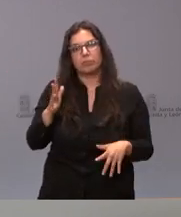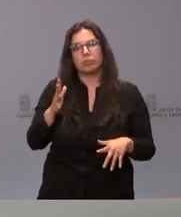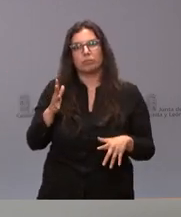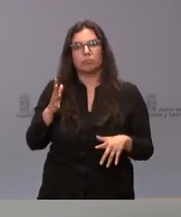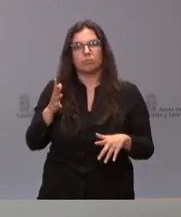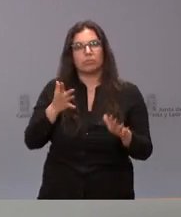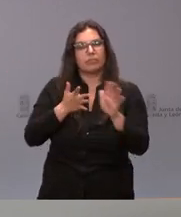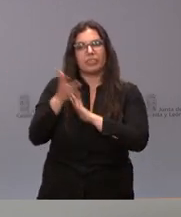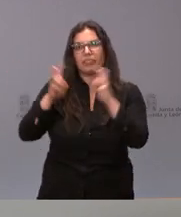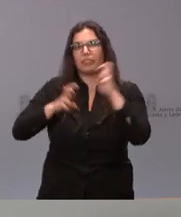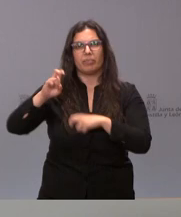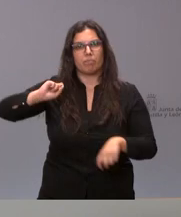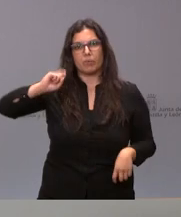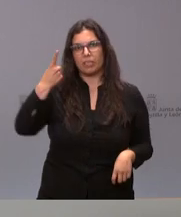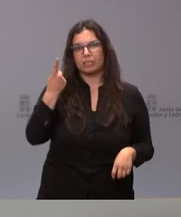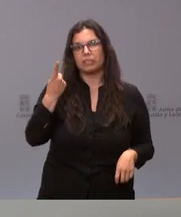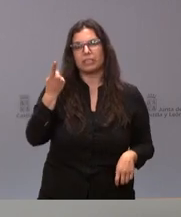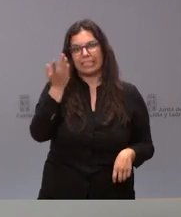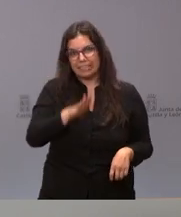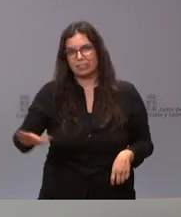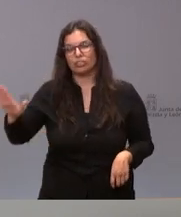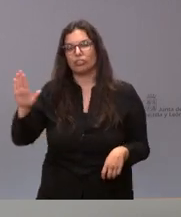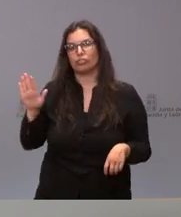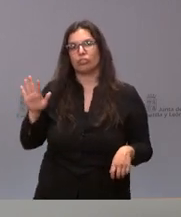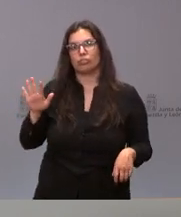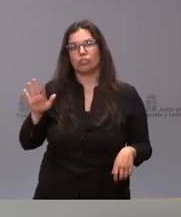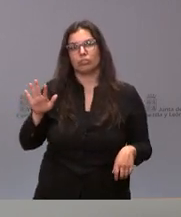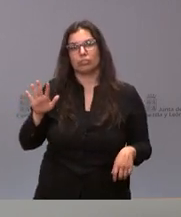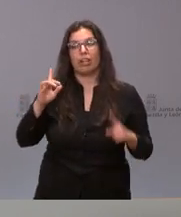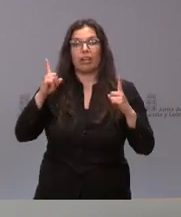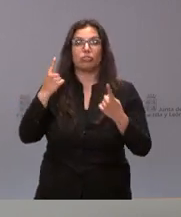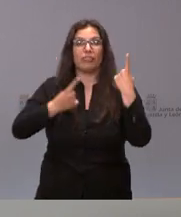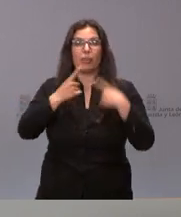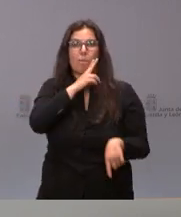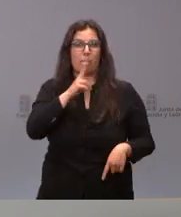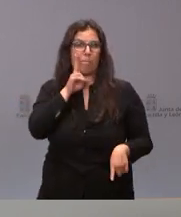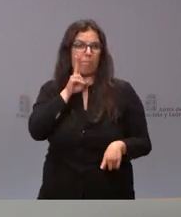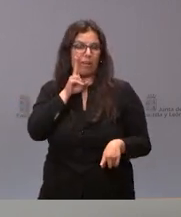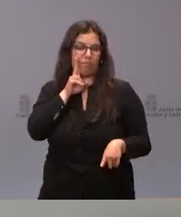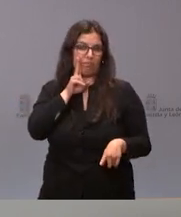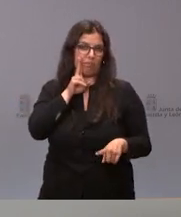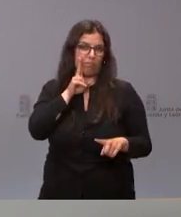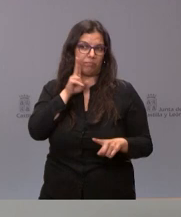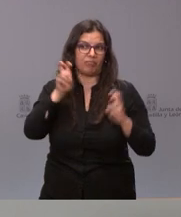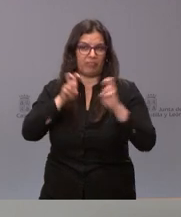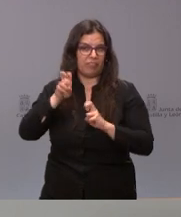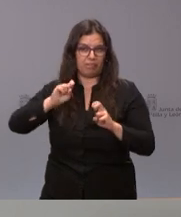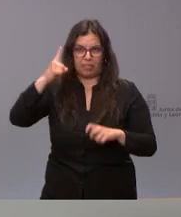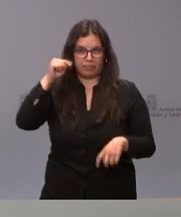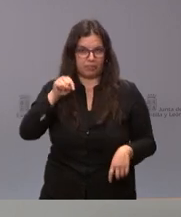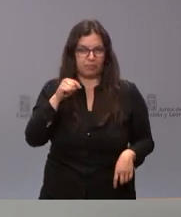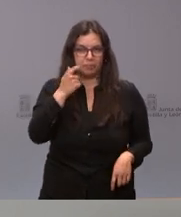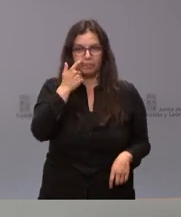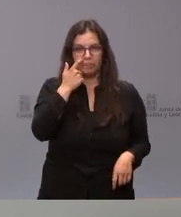fundamentalmente a los menores y, en algunos casos, también a sus madres procedentes de Ucrania.